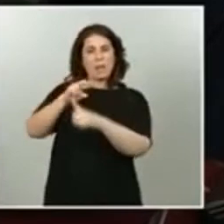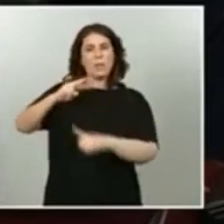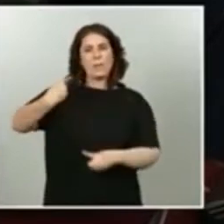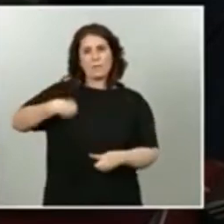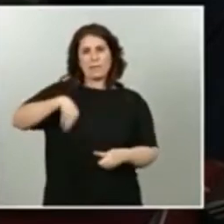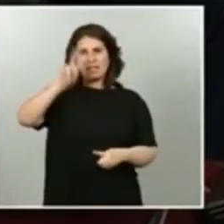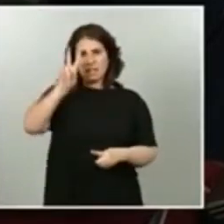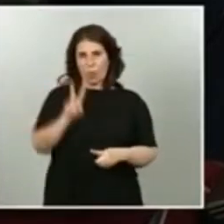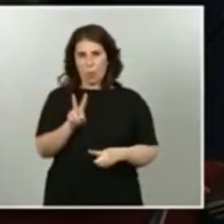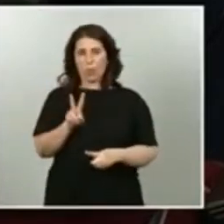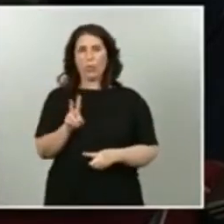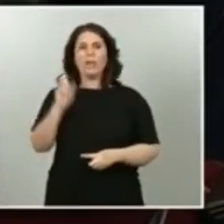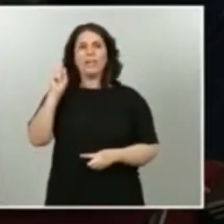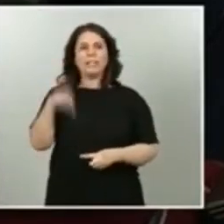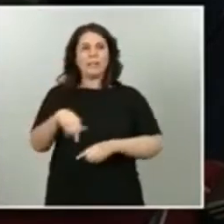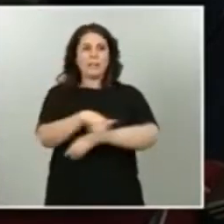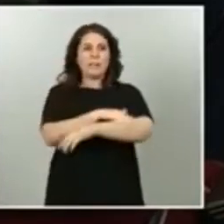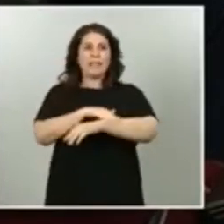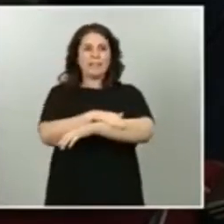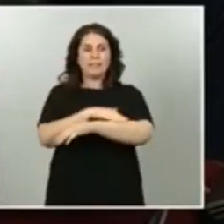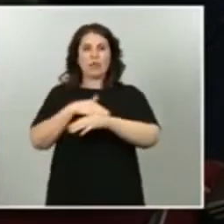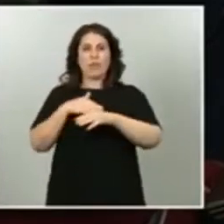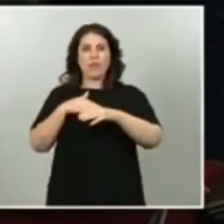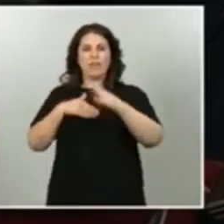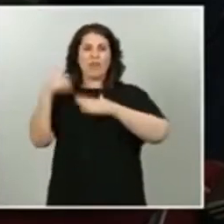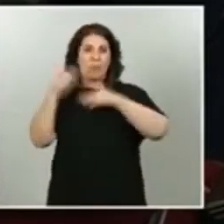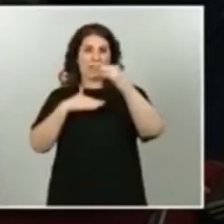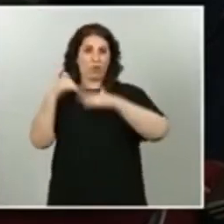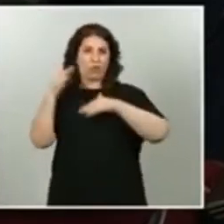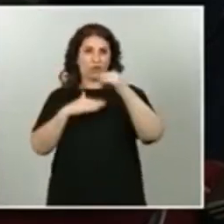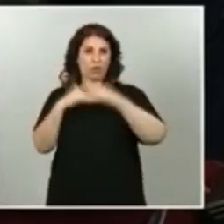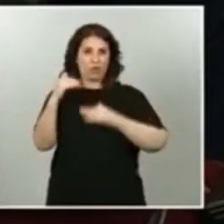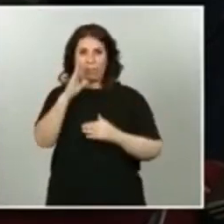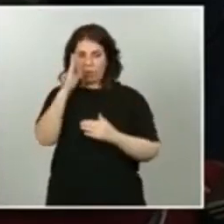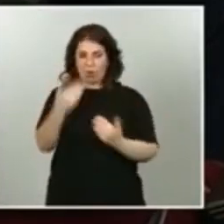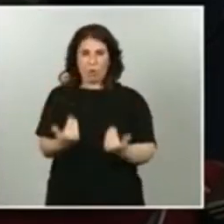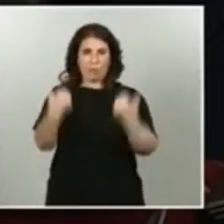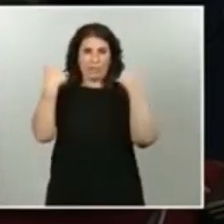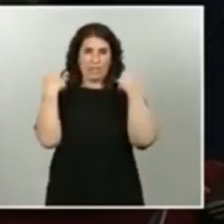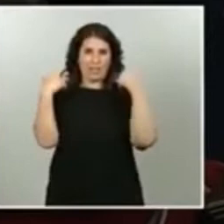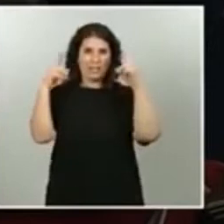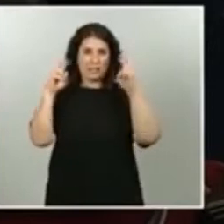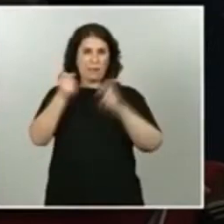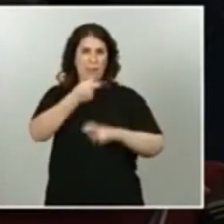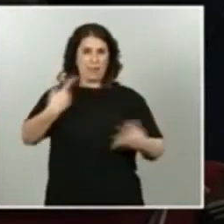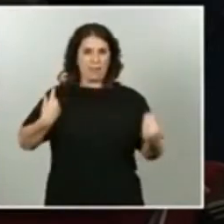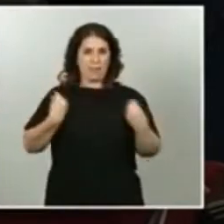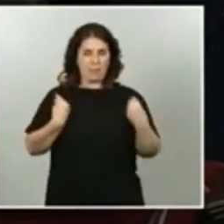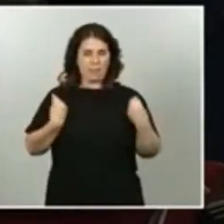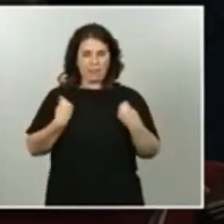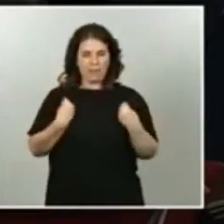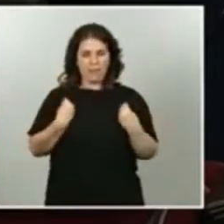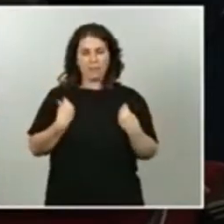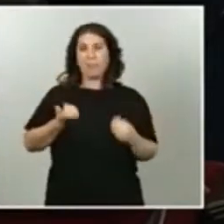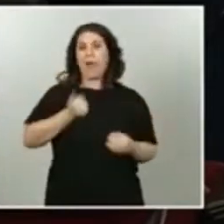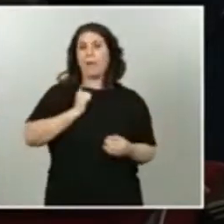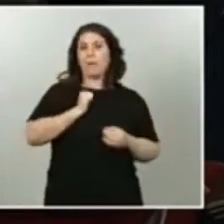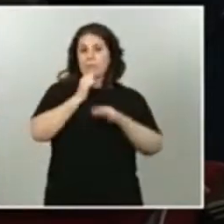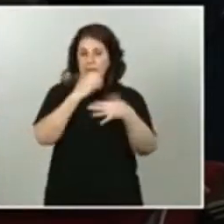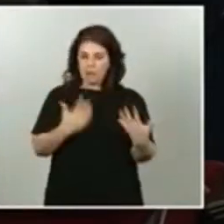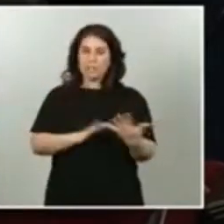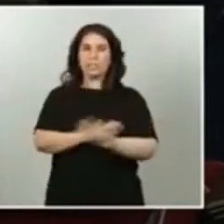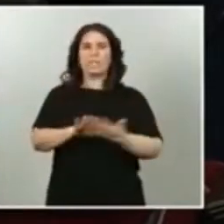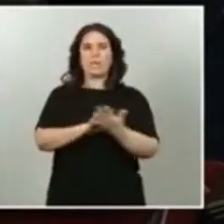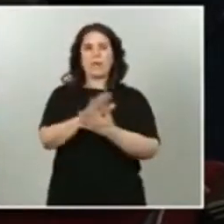el ministro de Fomento, que tienen las competencias en vivienda. Aprovechando que estamos hablando de desahucios, quería